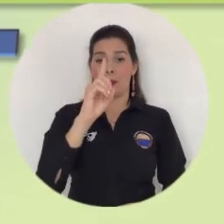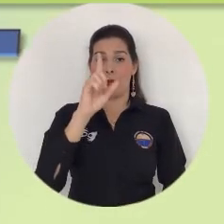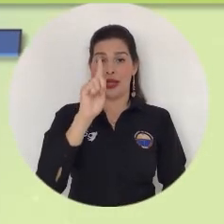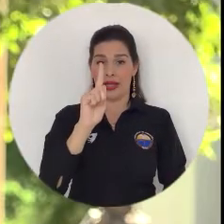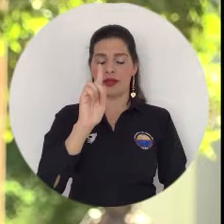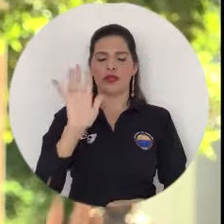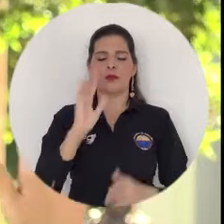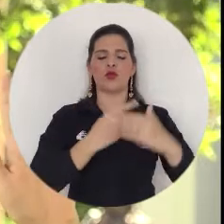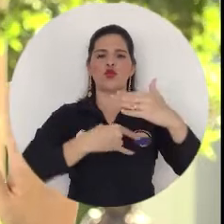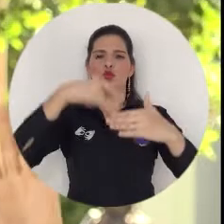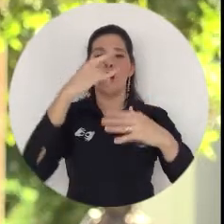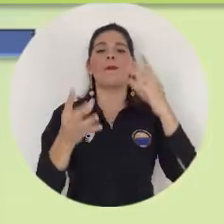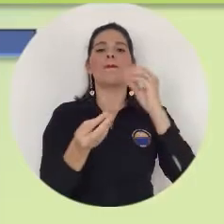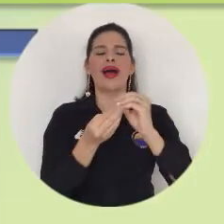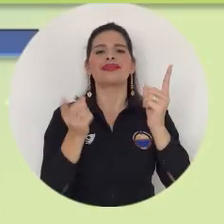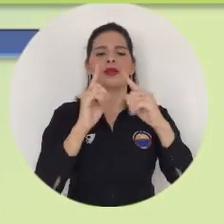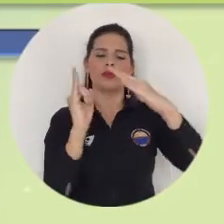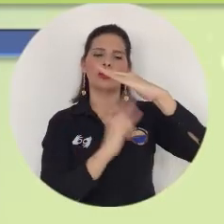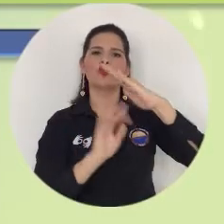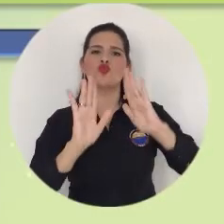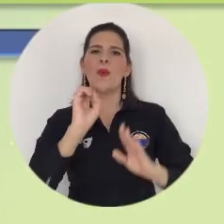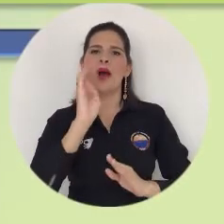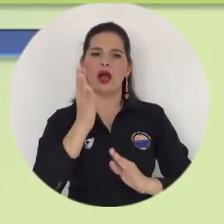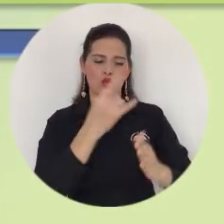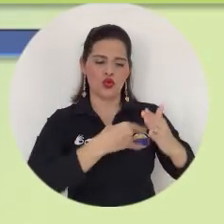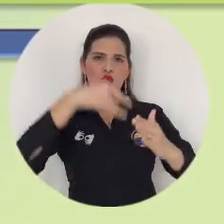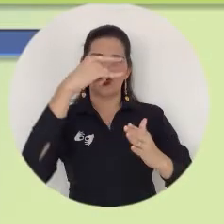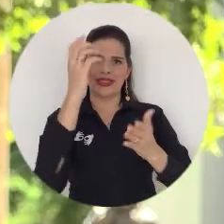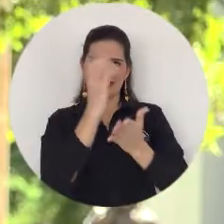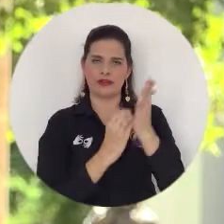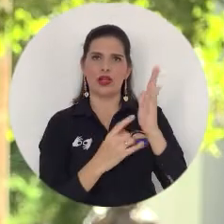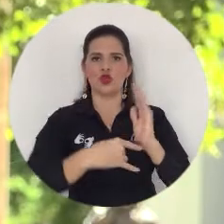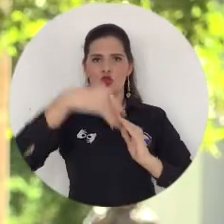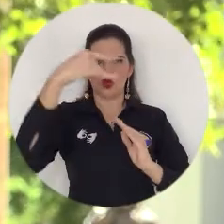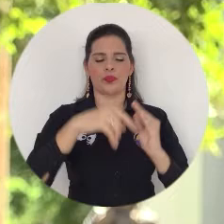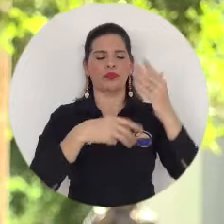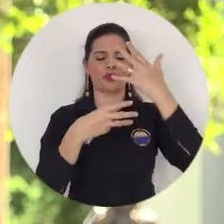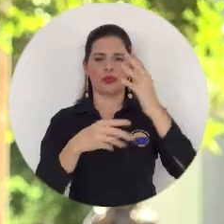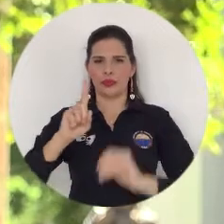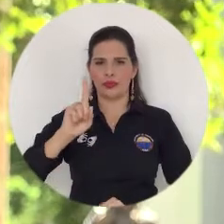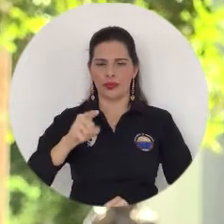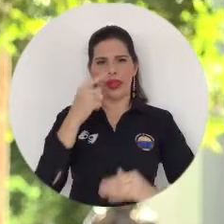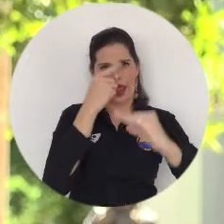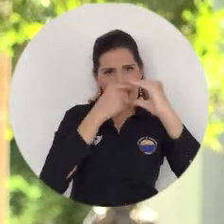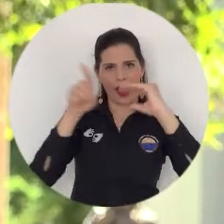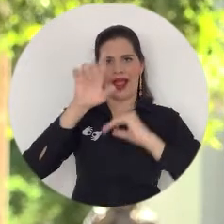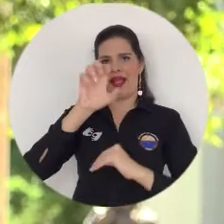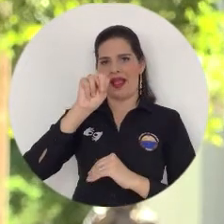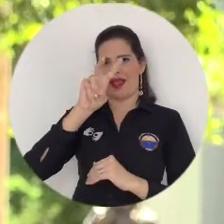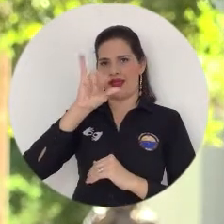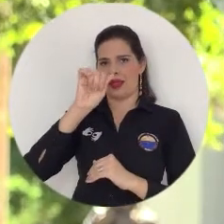la transferencia. Octavo, hacer clic al botón enviar solicitud. Por último, debes estar pendiente a tu correo